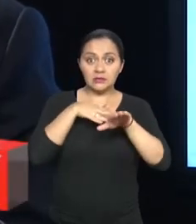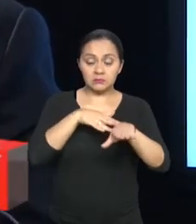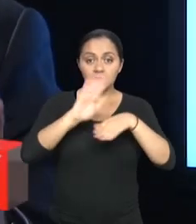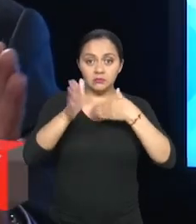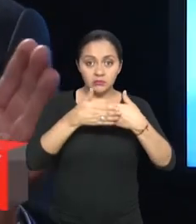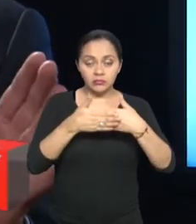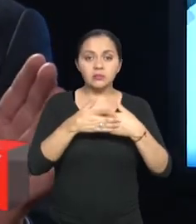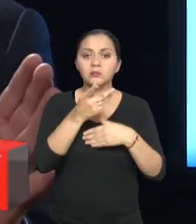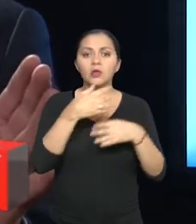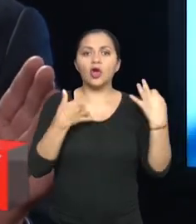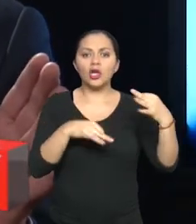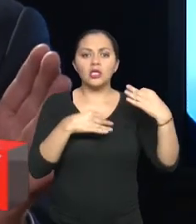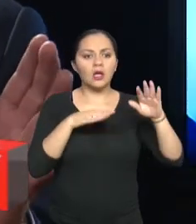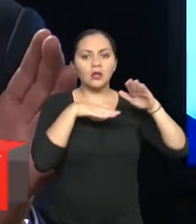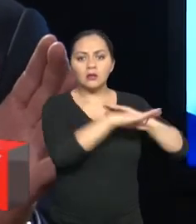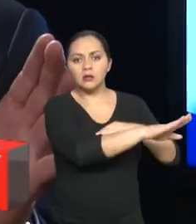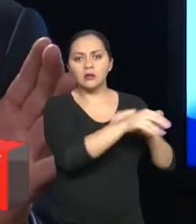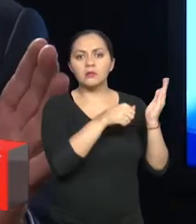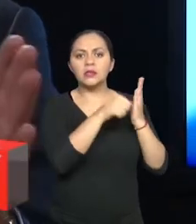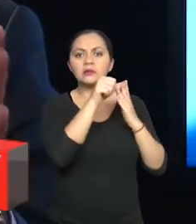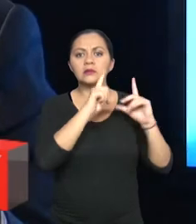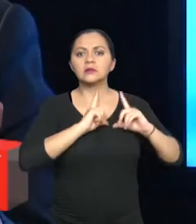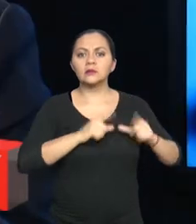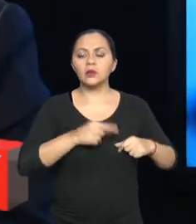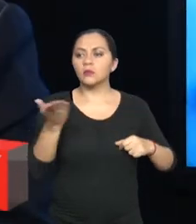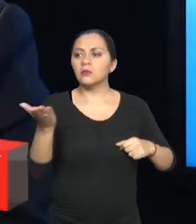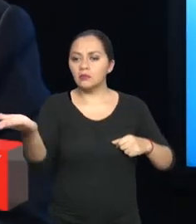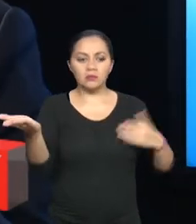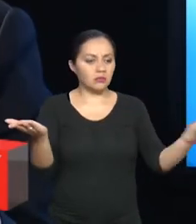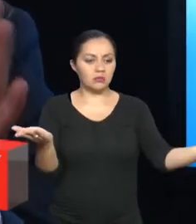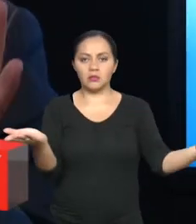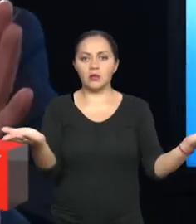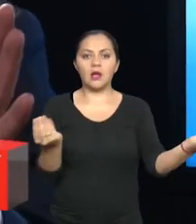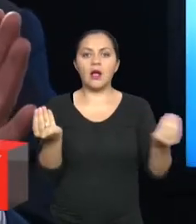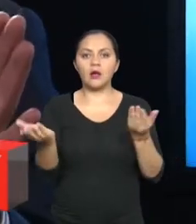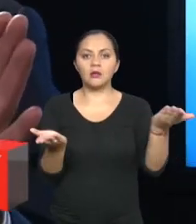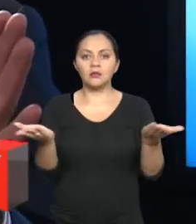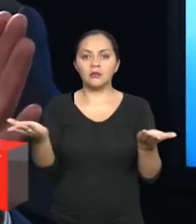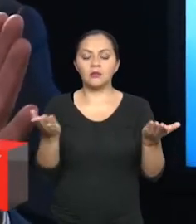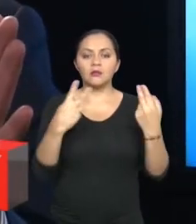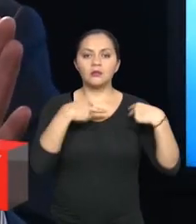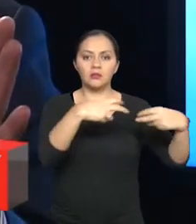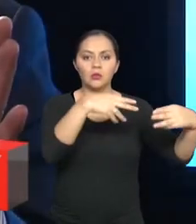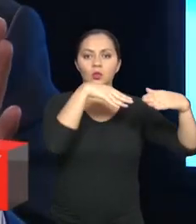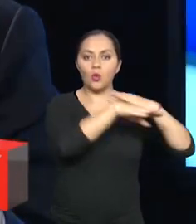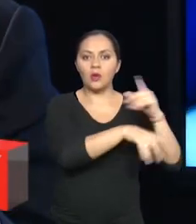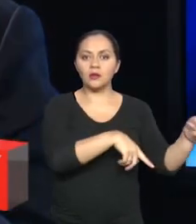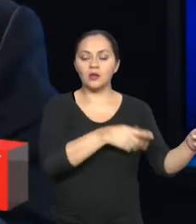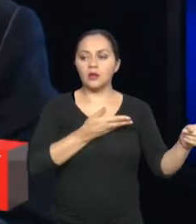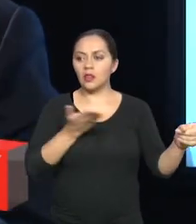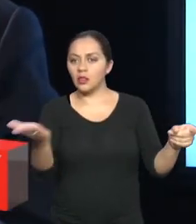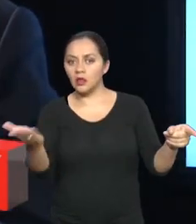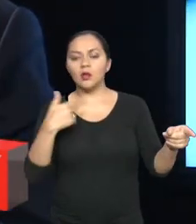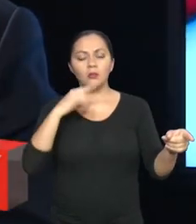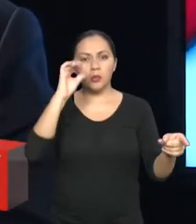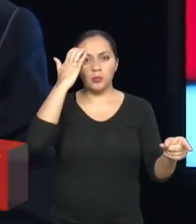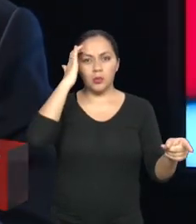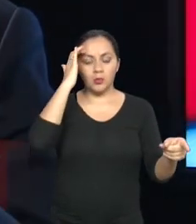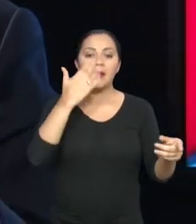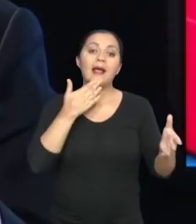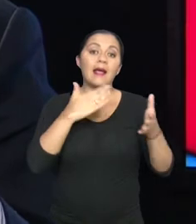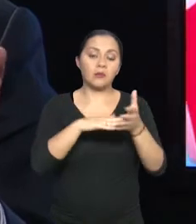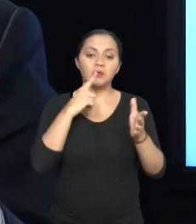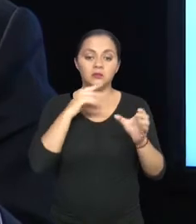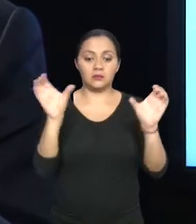originales se quedan en el Ministerio de Salud Pública porque ese es el archivo. Y mi preocupación es cuando